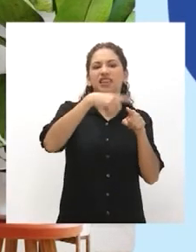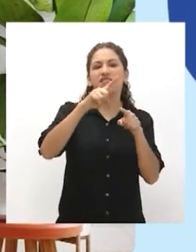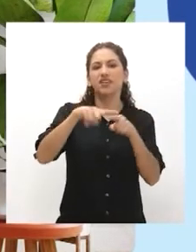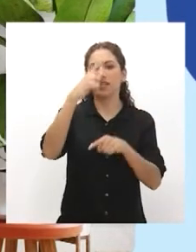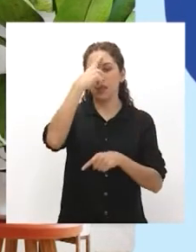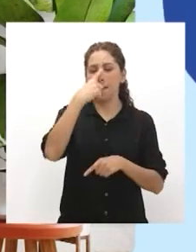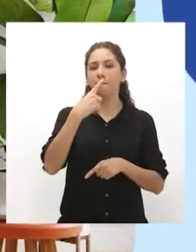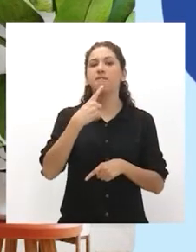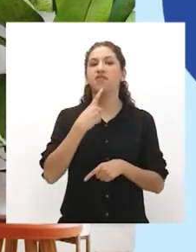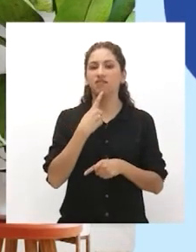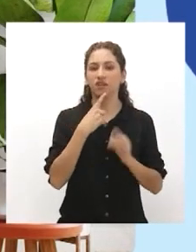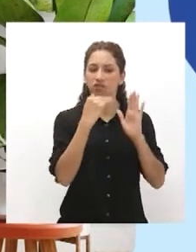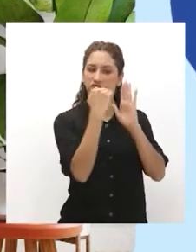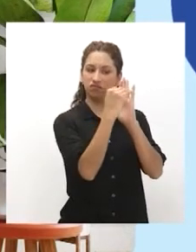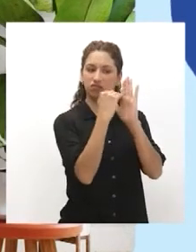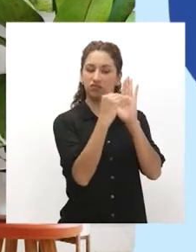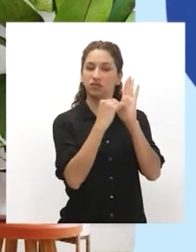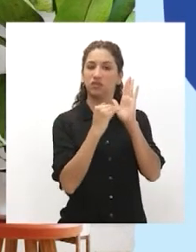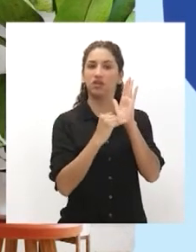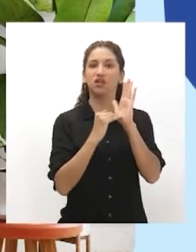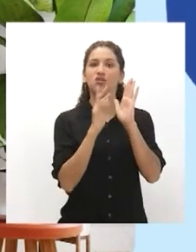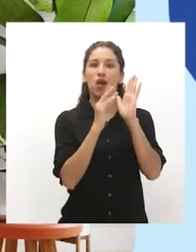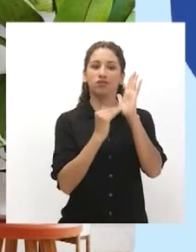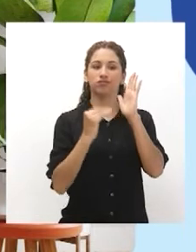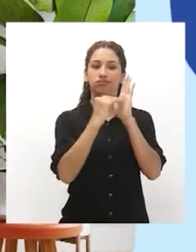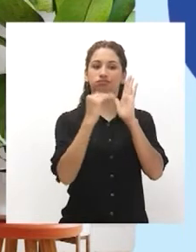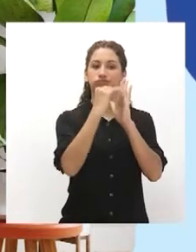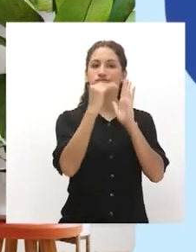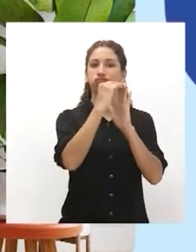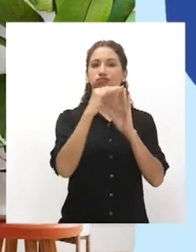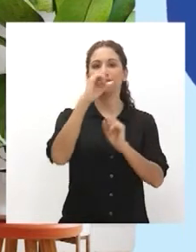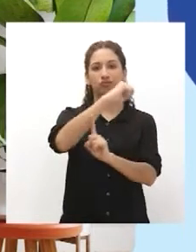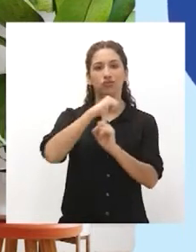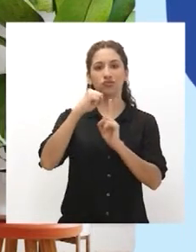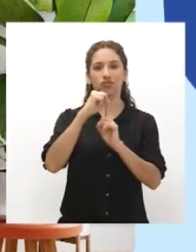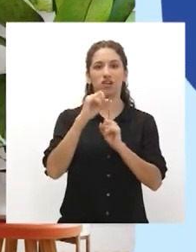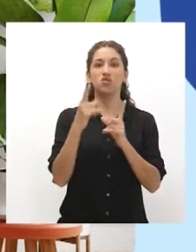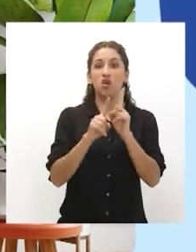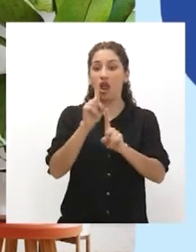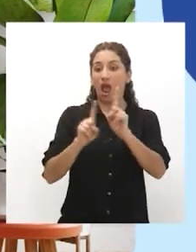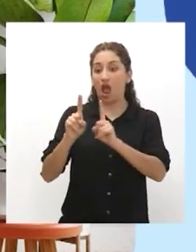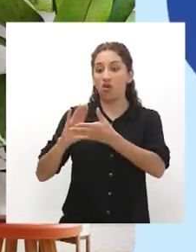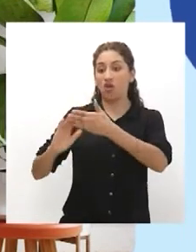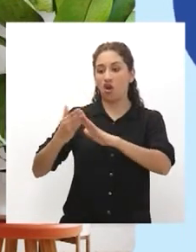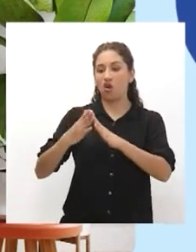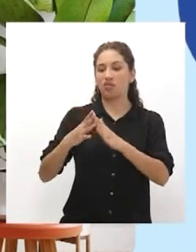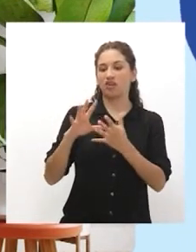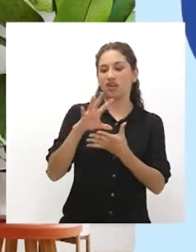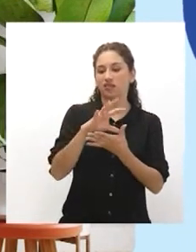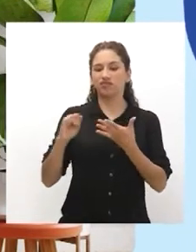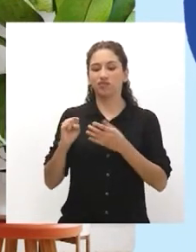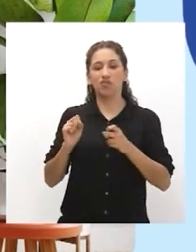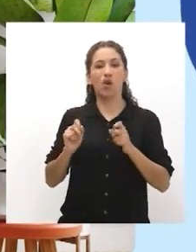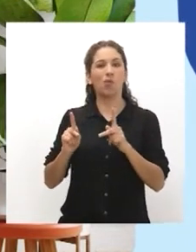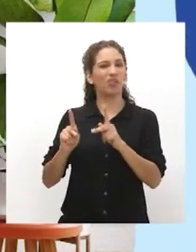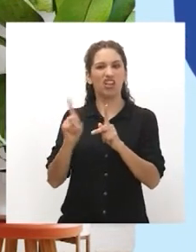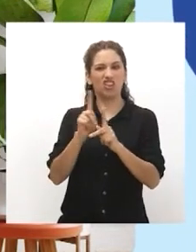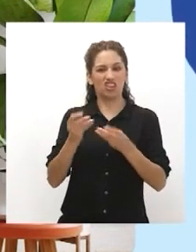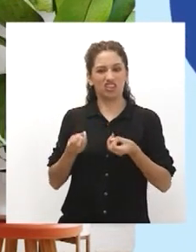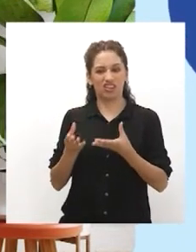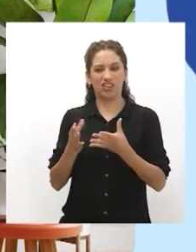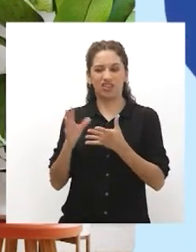perfiles y pertenencias sociales que van quitando oportunidades a las poblaciones racial y